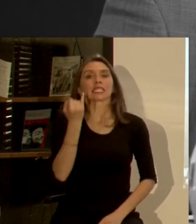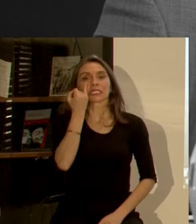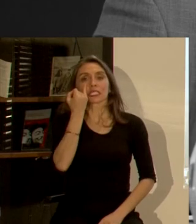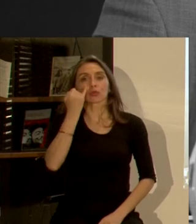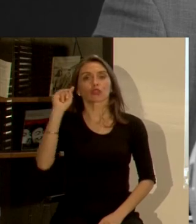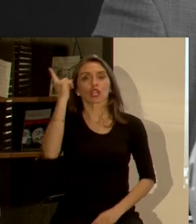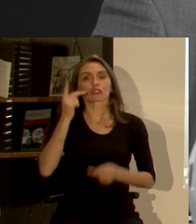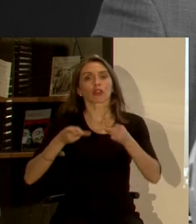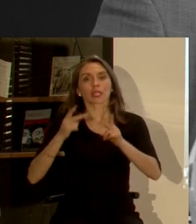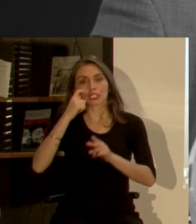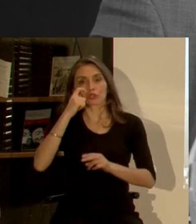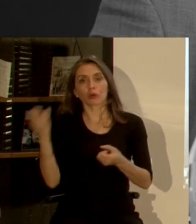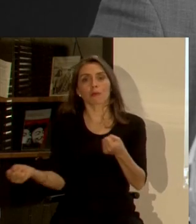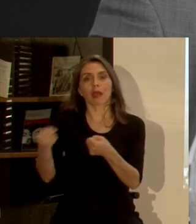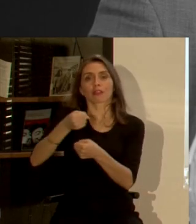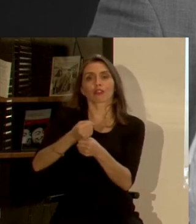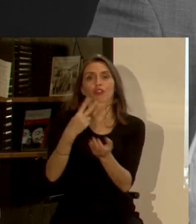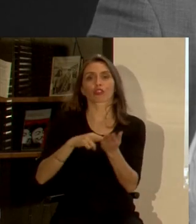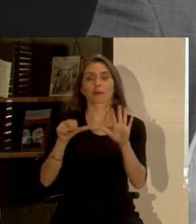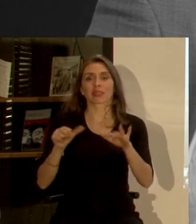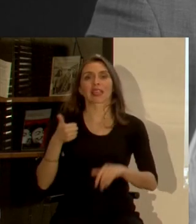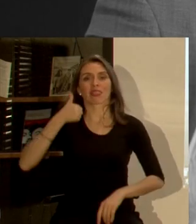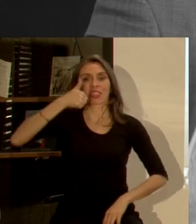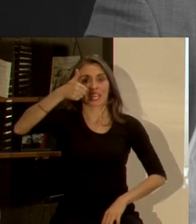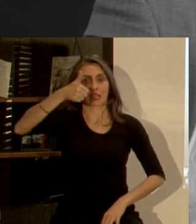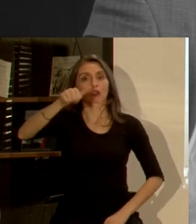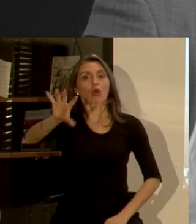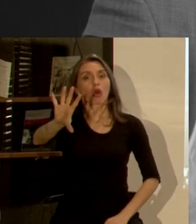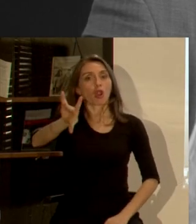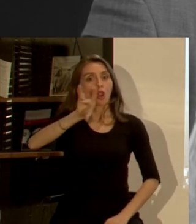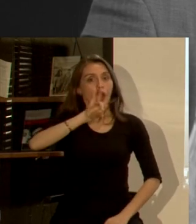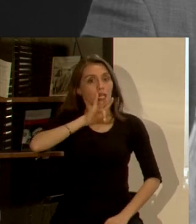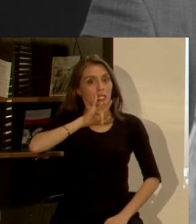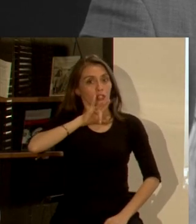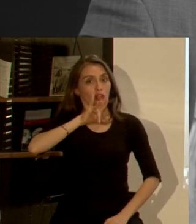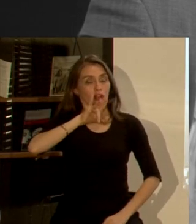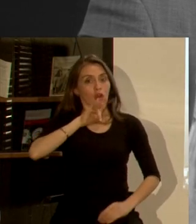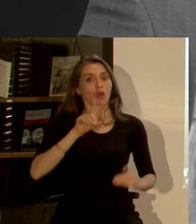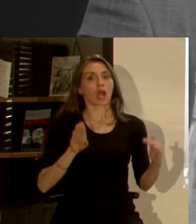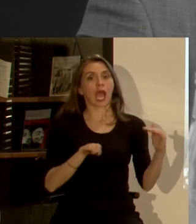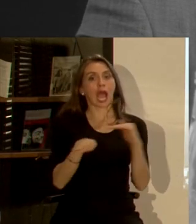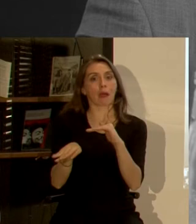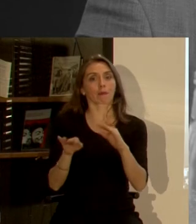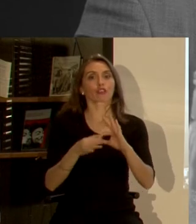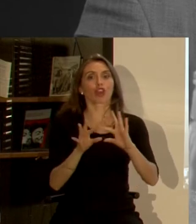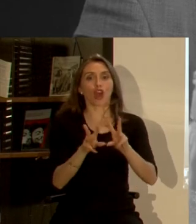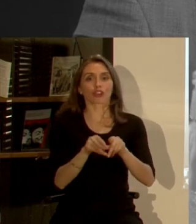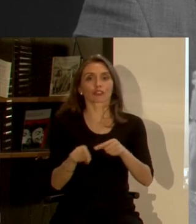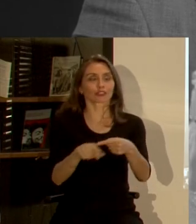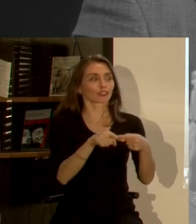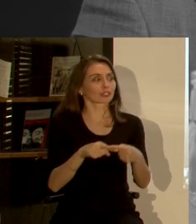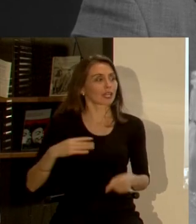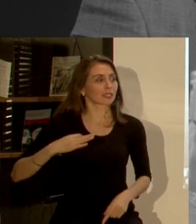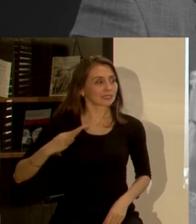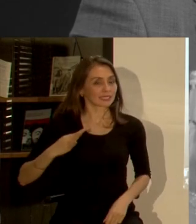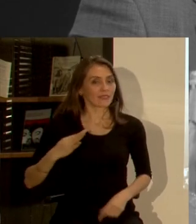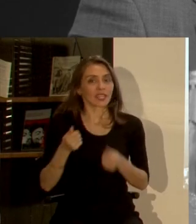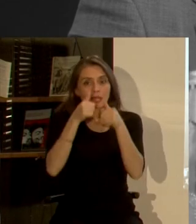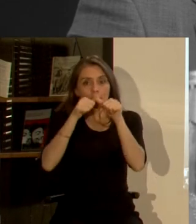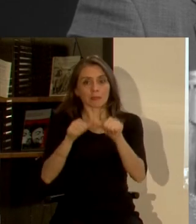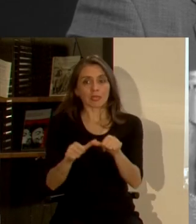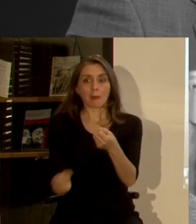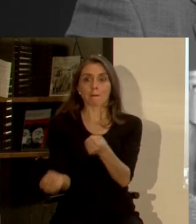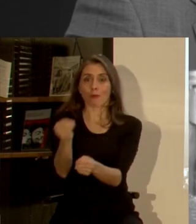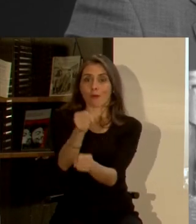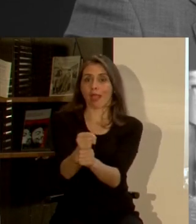Humanos desde el año 2016 habiendo sido elegido y esto es muy importante con el apoyo de organizaciones de la sociedad civil por un periodo de